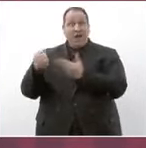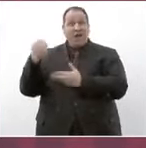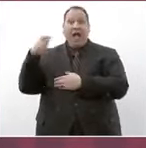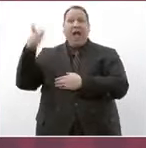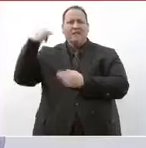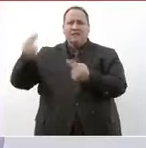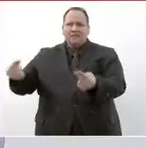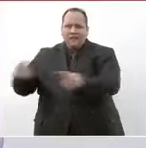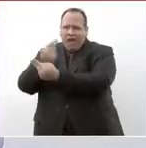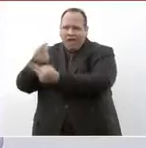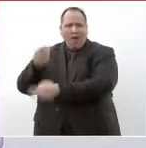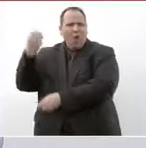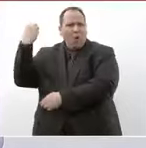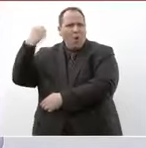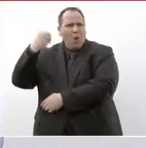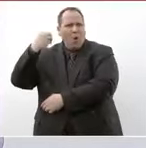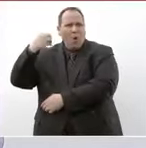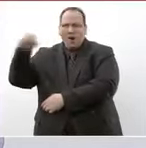Oaxaca